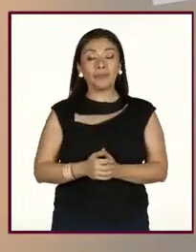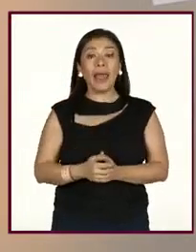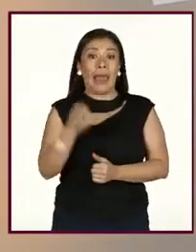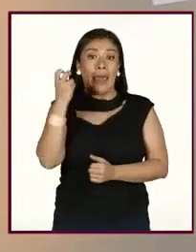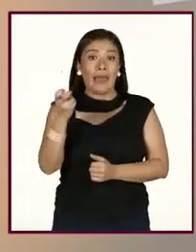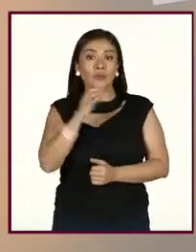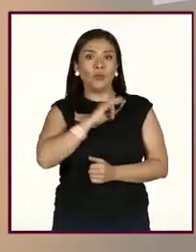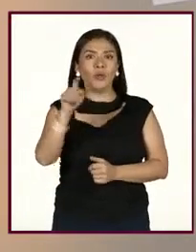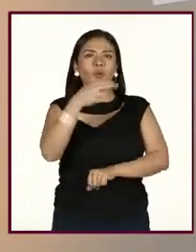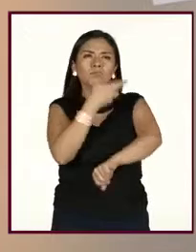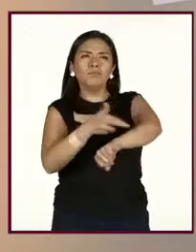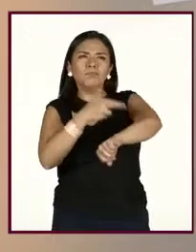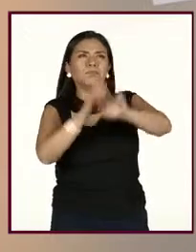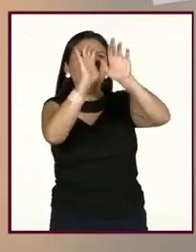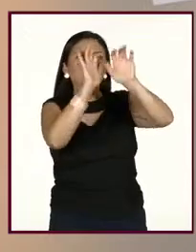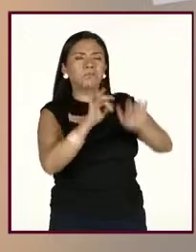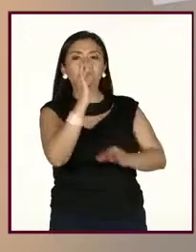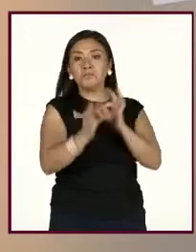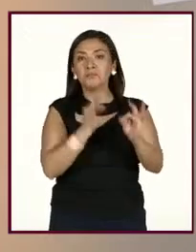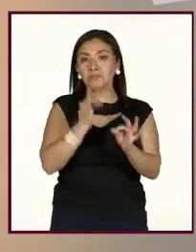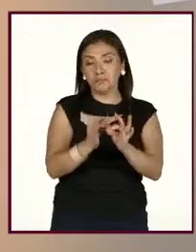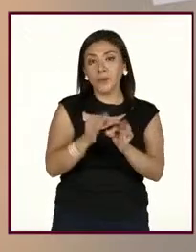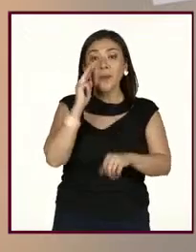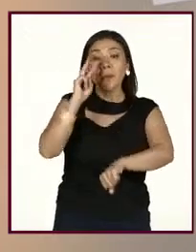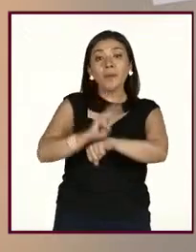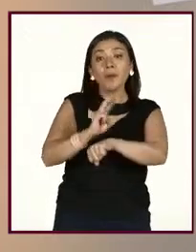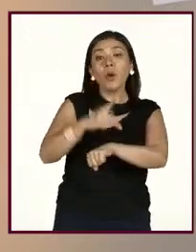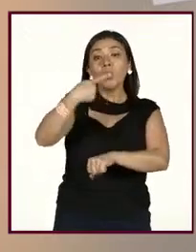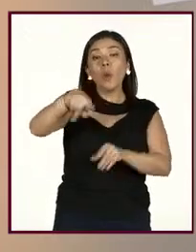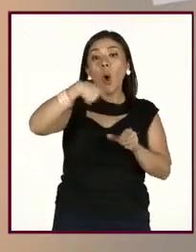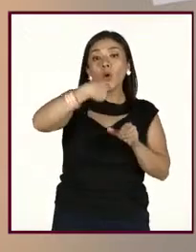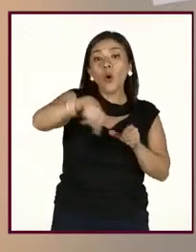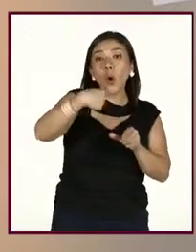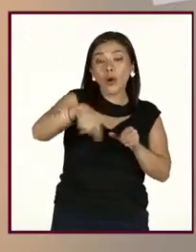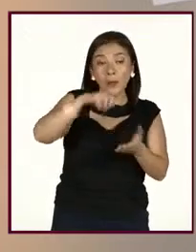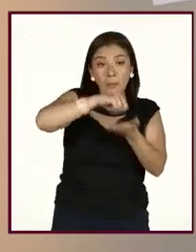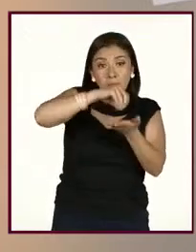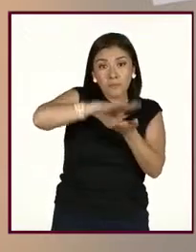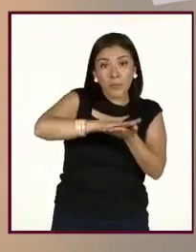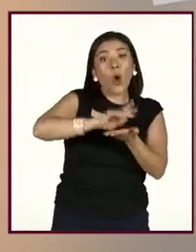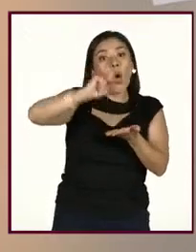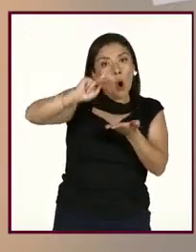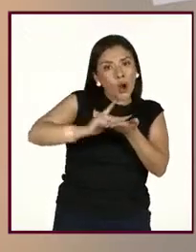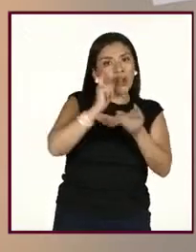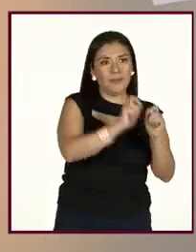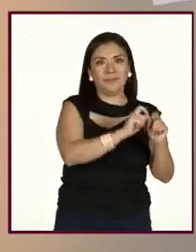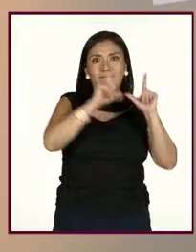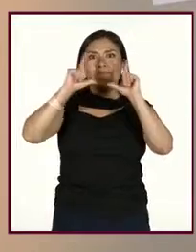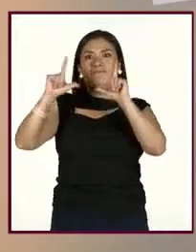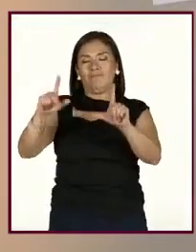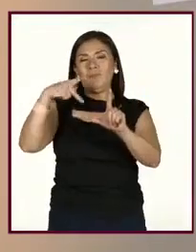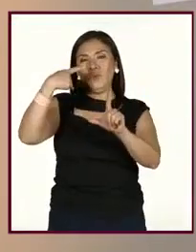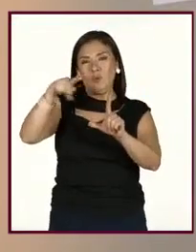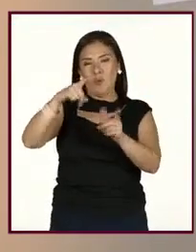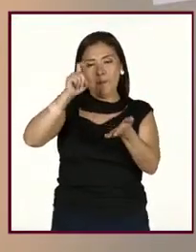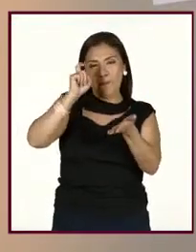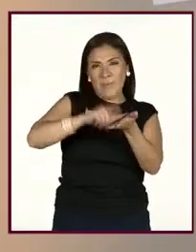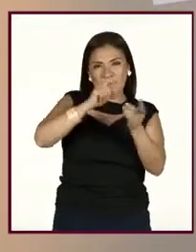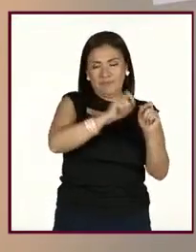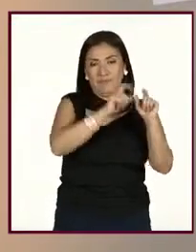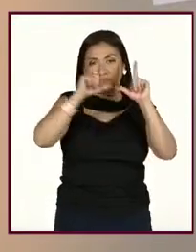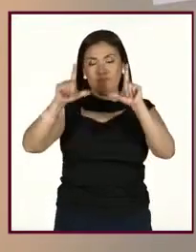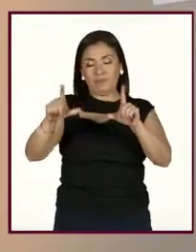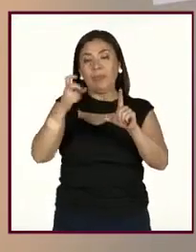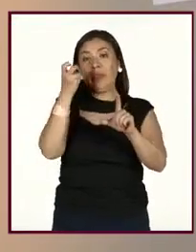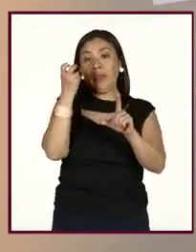van a poder completar el proceso. B. Validen en su correo electrónico el registro e inicie en sesión nuevamente en el